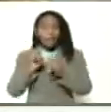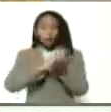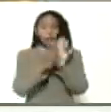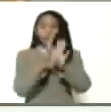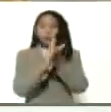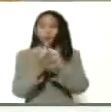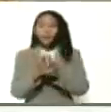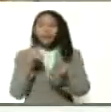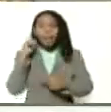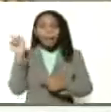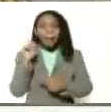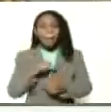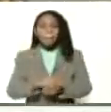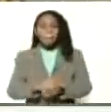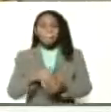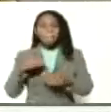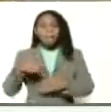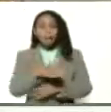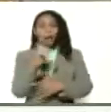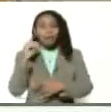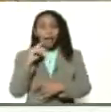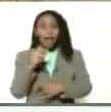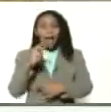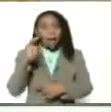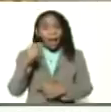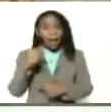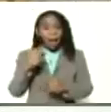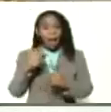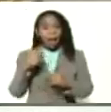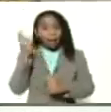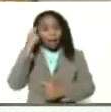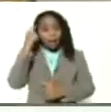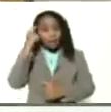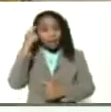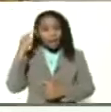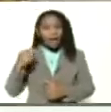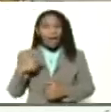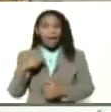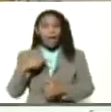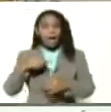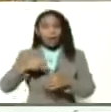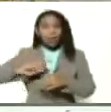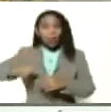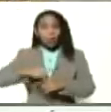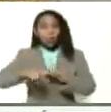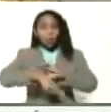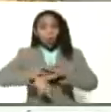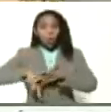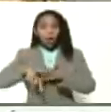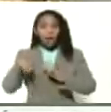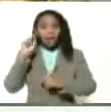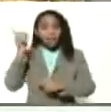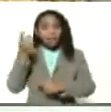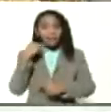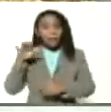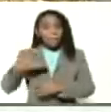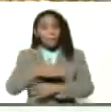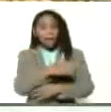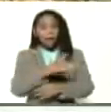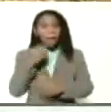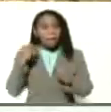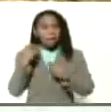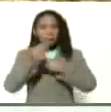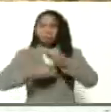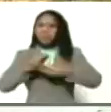es la cabeza y la cola del producto que mayormente se rechaza. Nosotros lo aprovechamos para